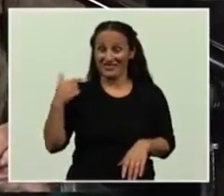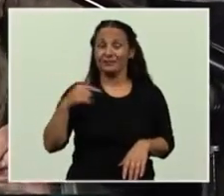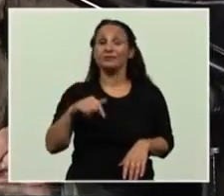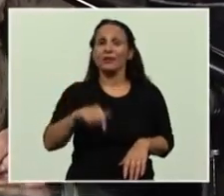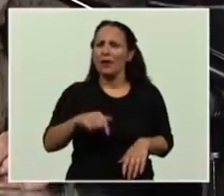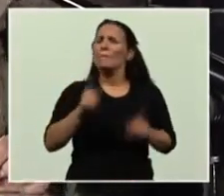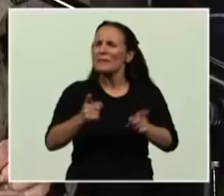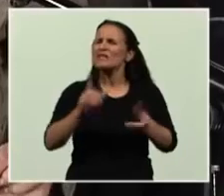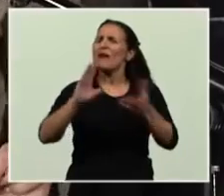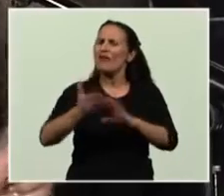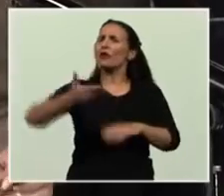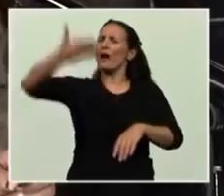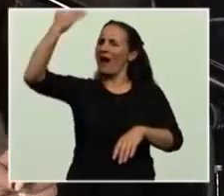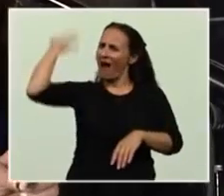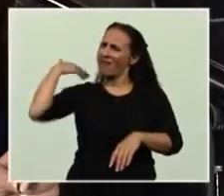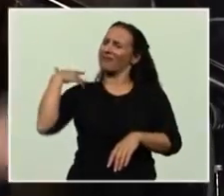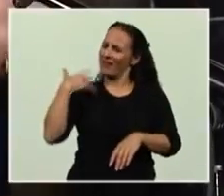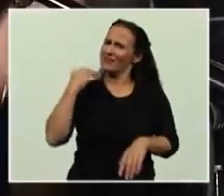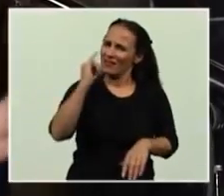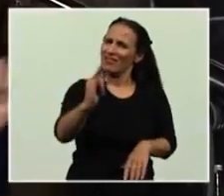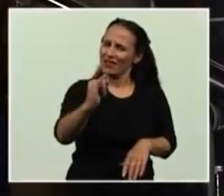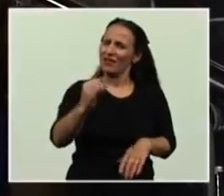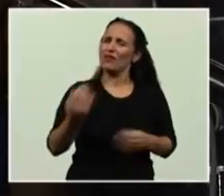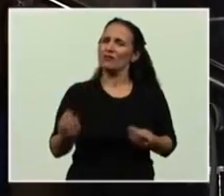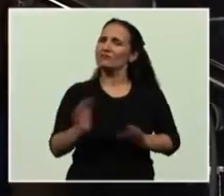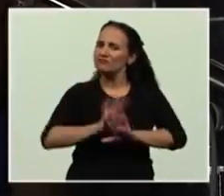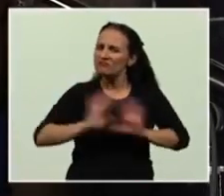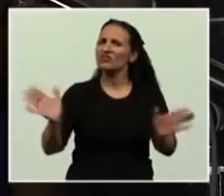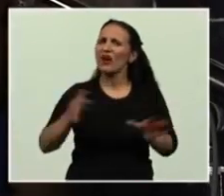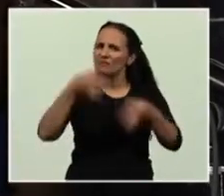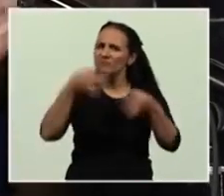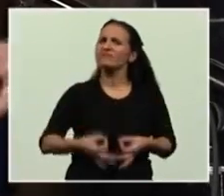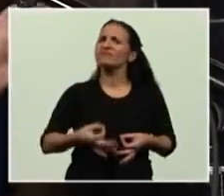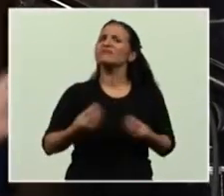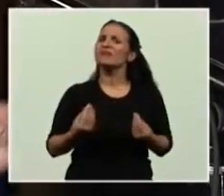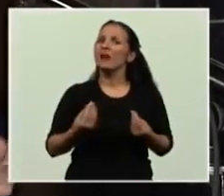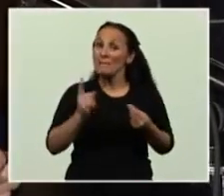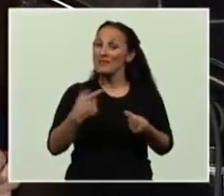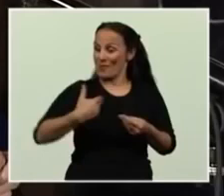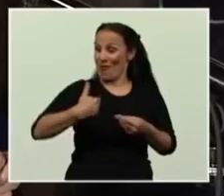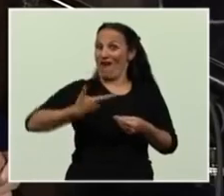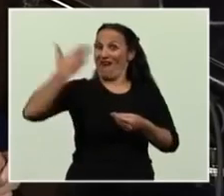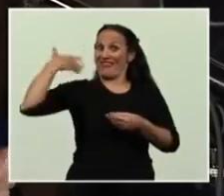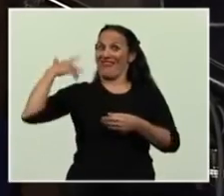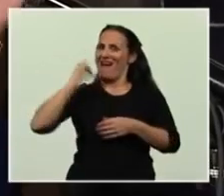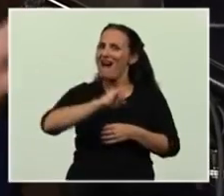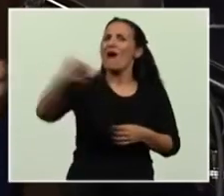dijimos oportunamente, se cumplió lo que habíamos anunciado.